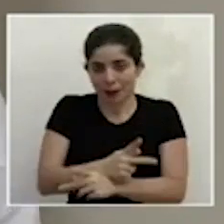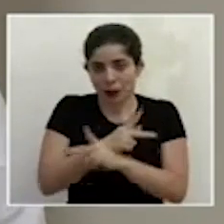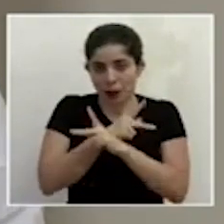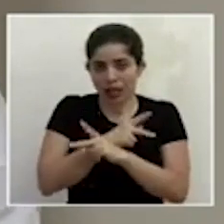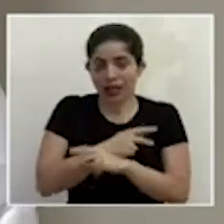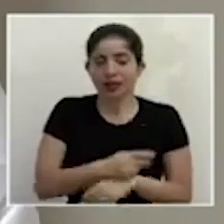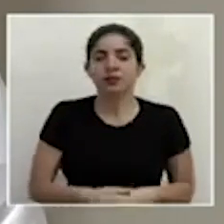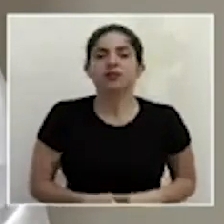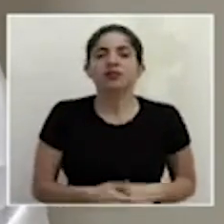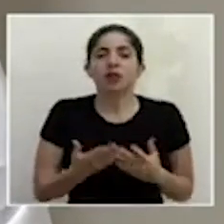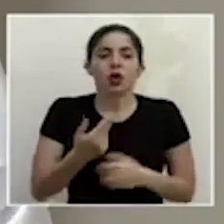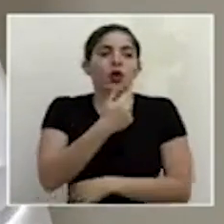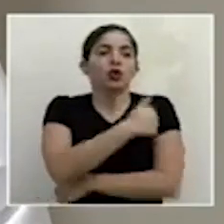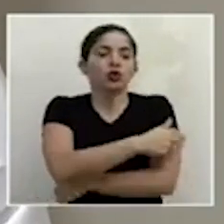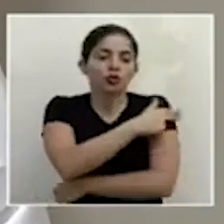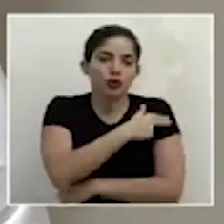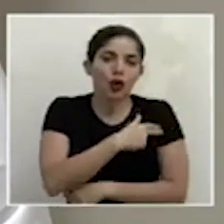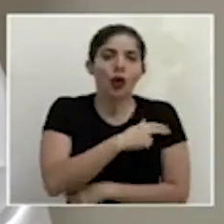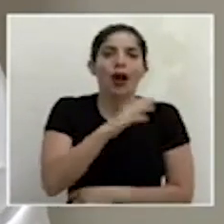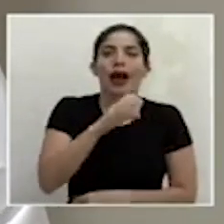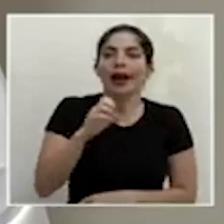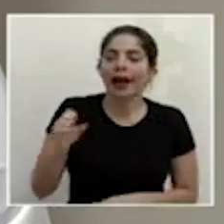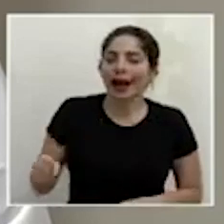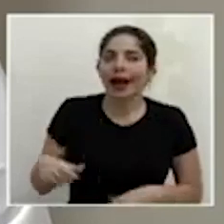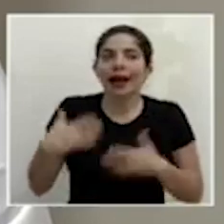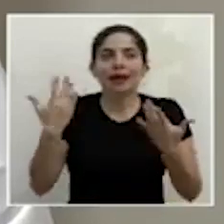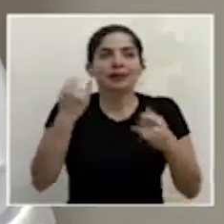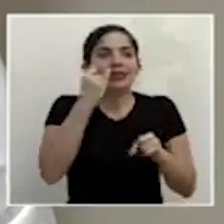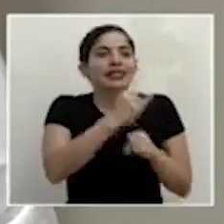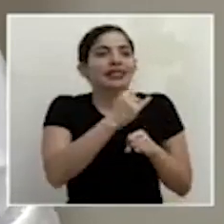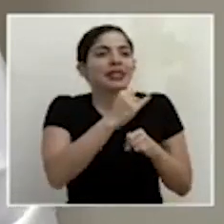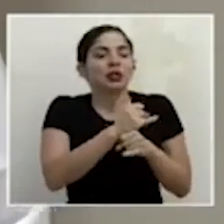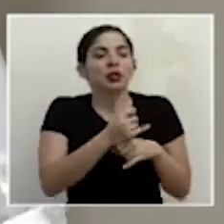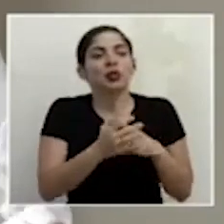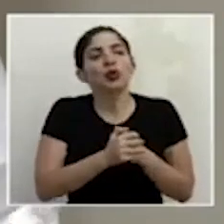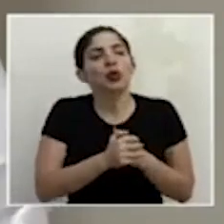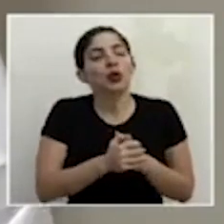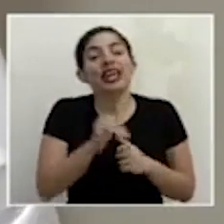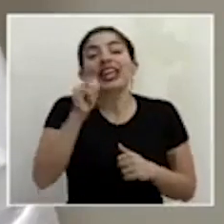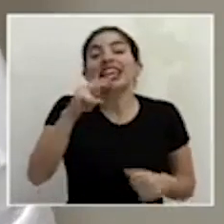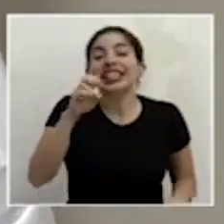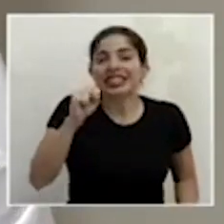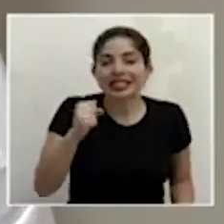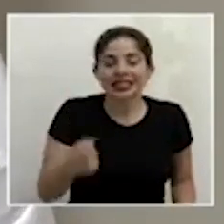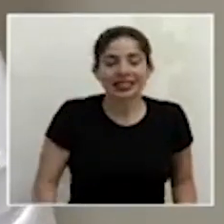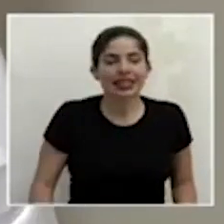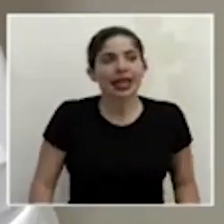Roja para la Caja Costa Ricense del Seguro Social para el Instituto para el INSS